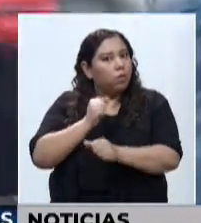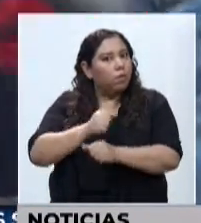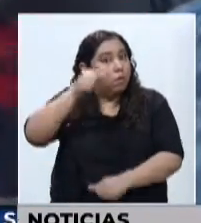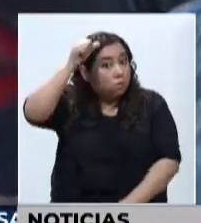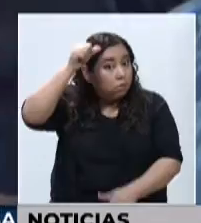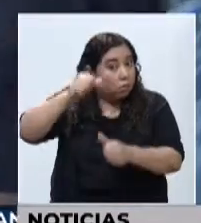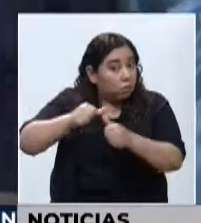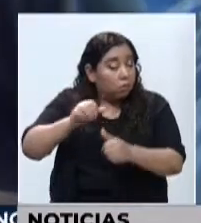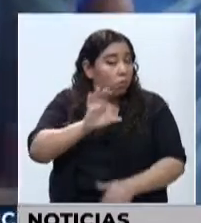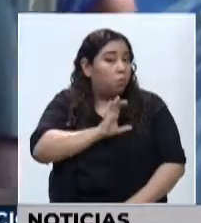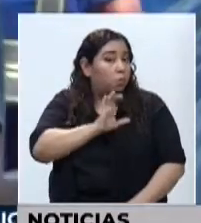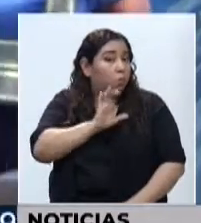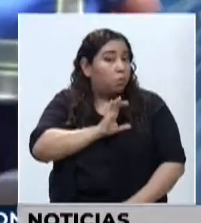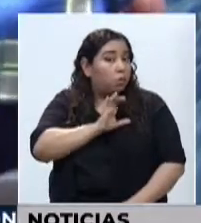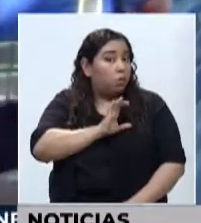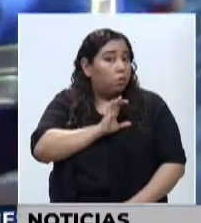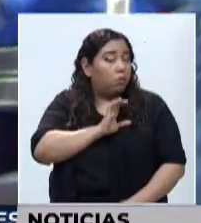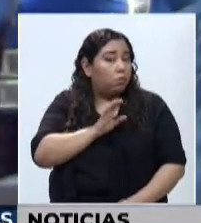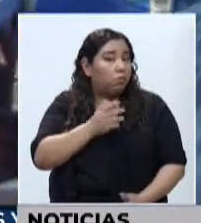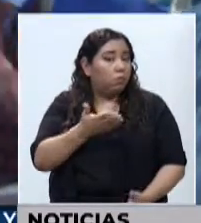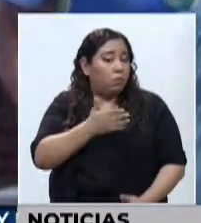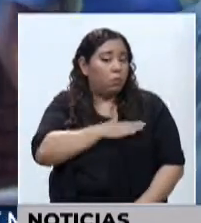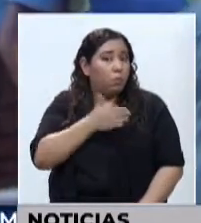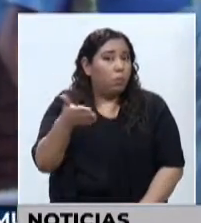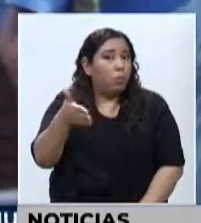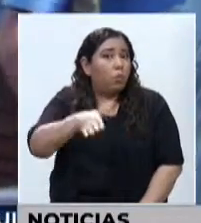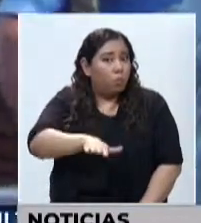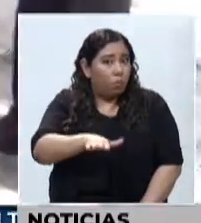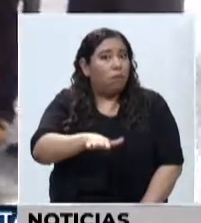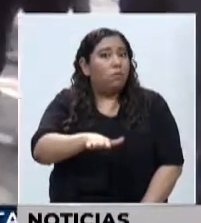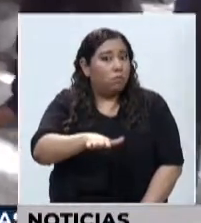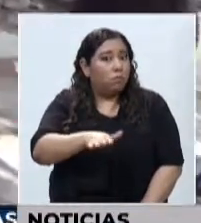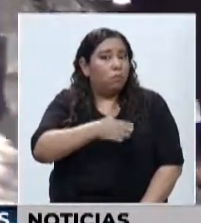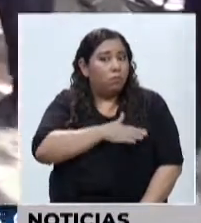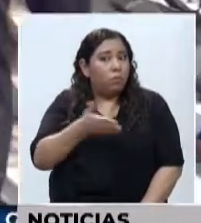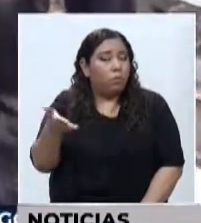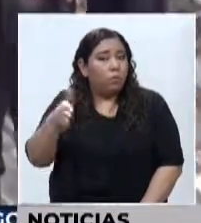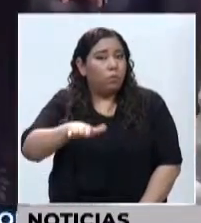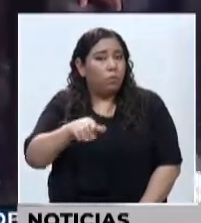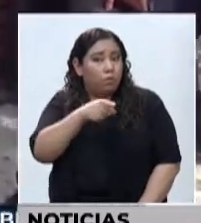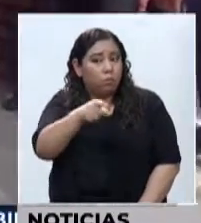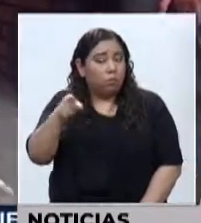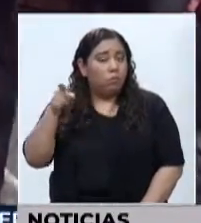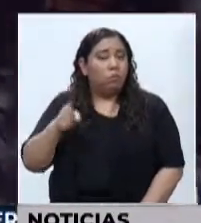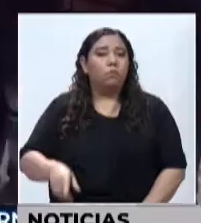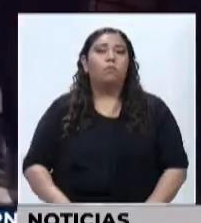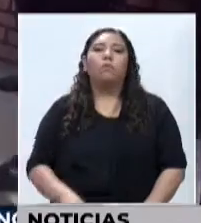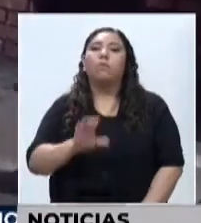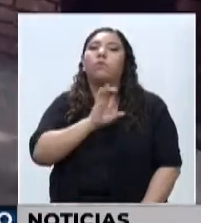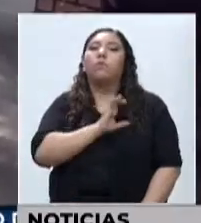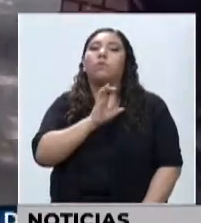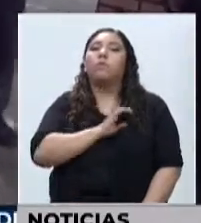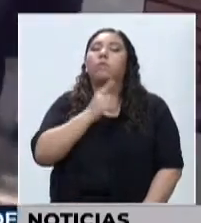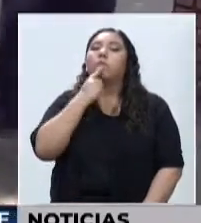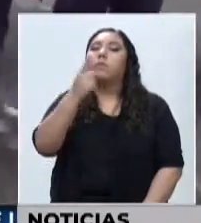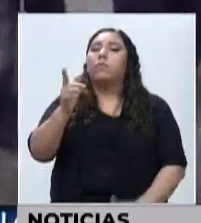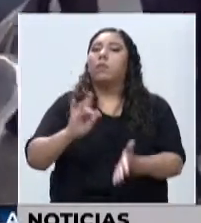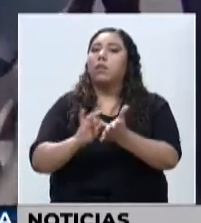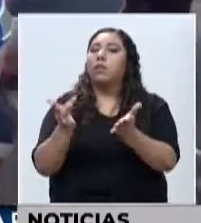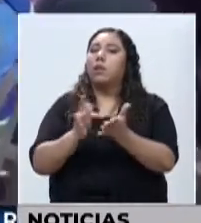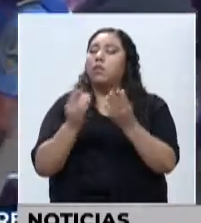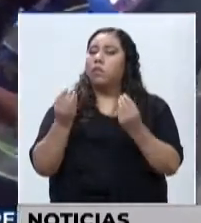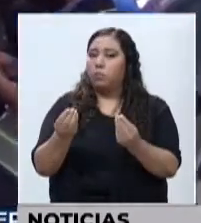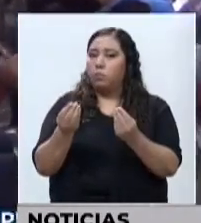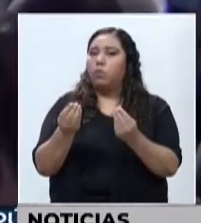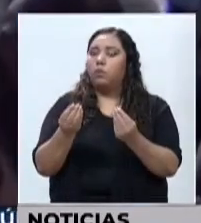policías han perdido la batalla con esta terrible enfermedad. Los policías agradecen por ser tomados en cuenta porque así podrán